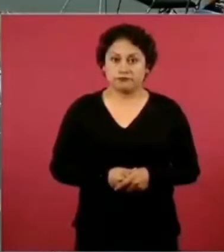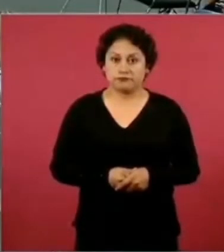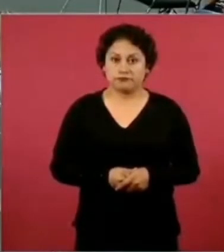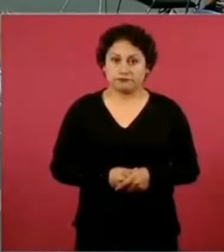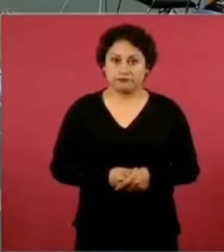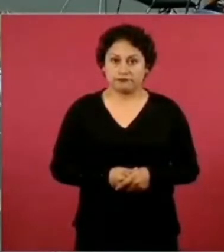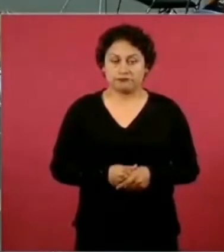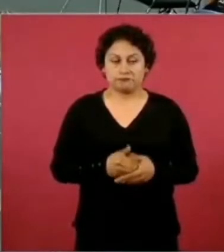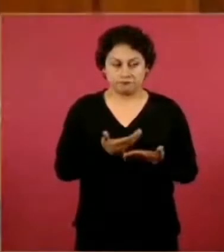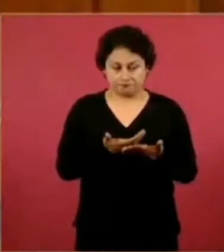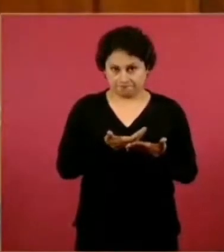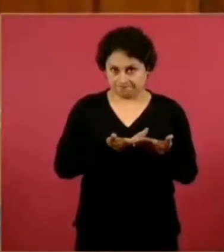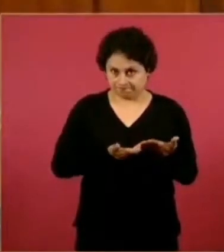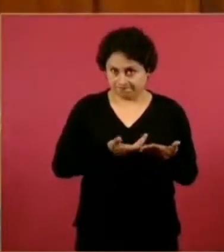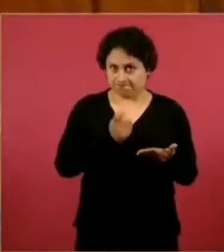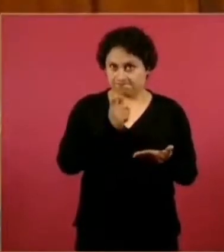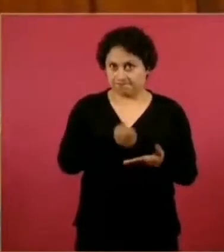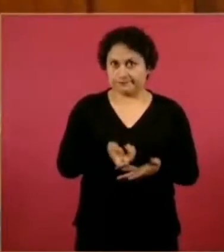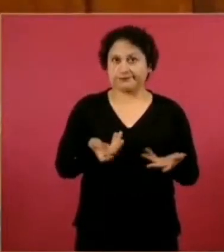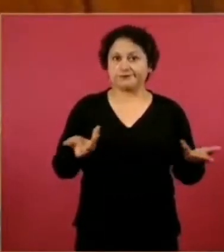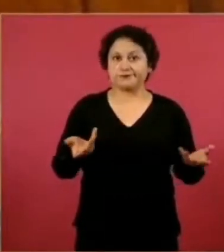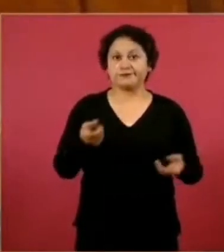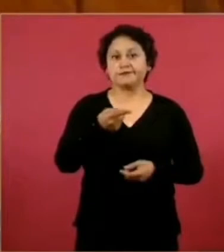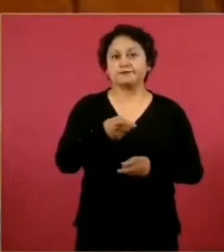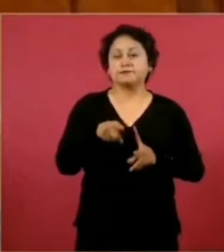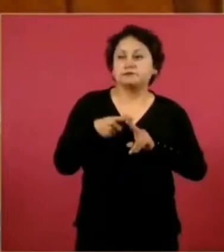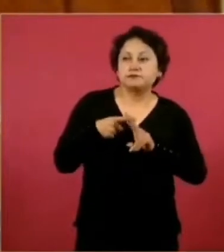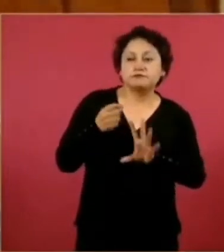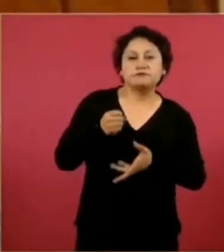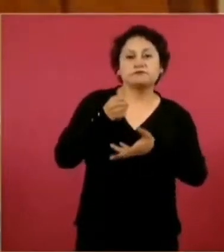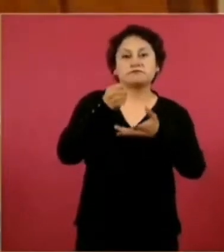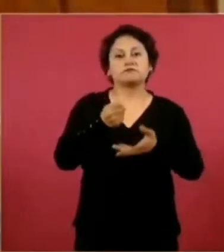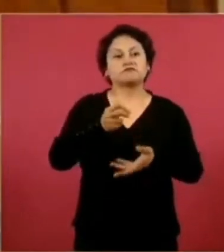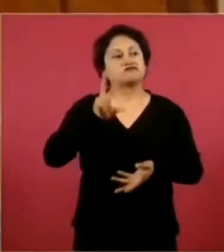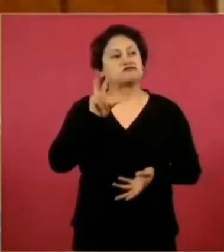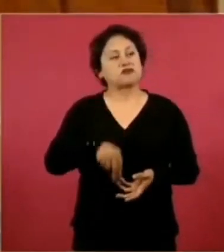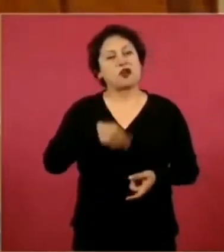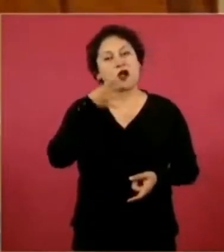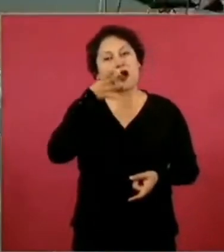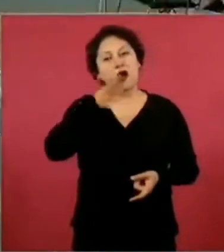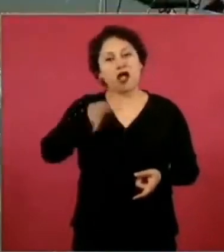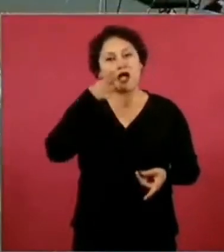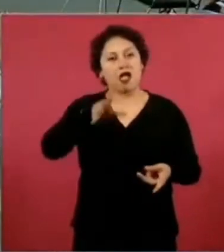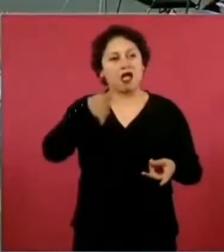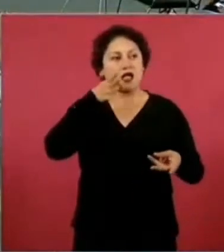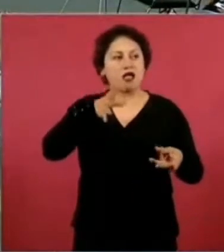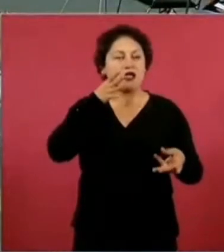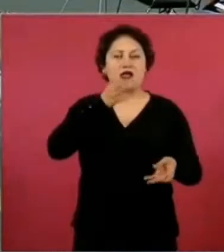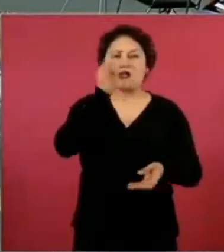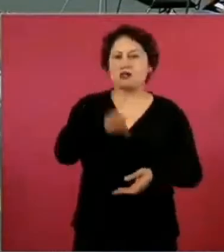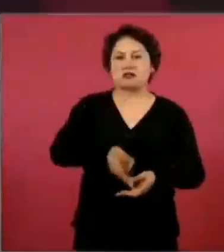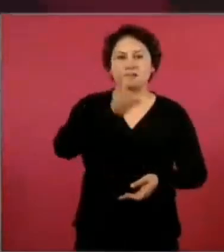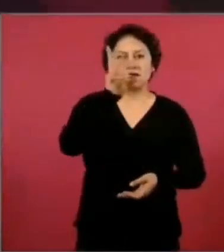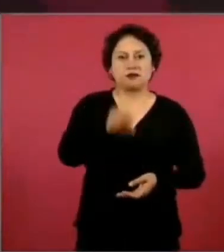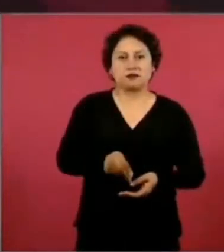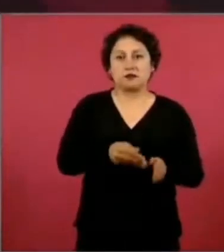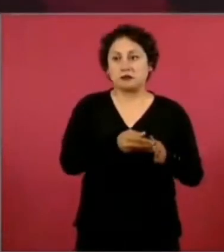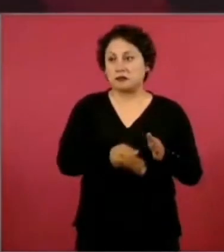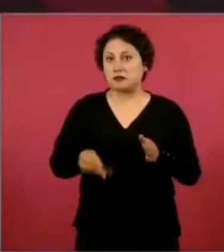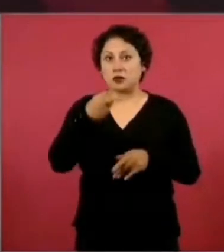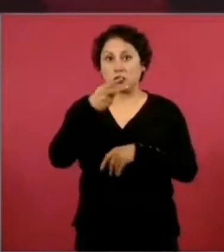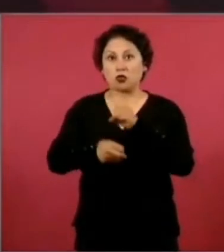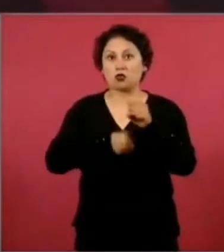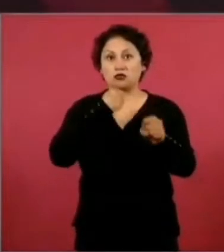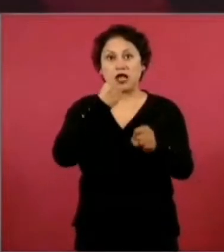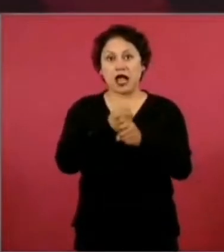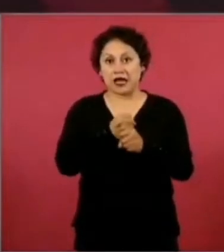No le aprobaron el presupuesto, ya llevan como dos años sin que le aprueben el